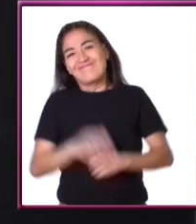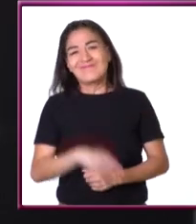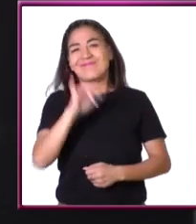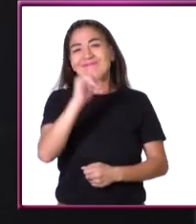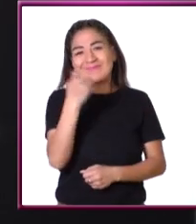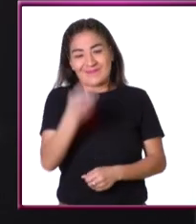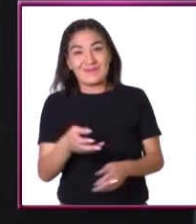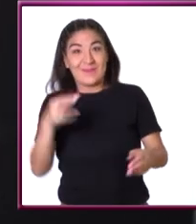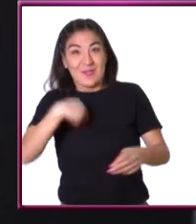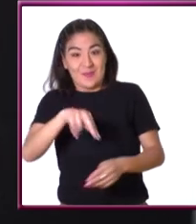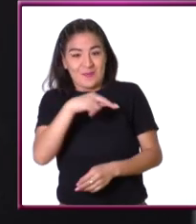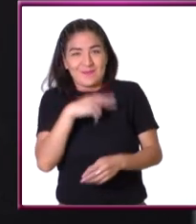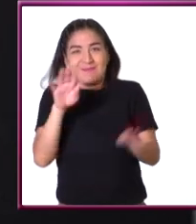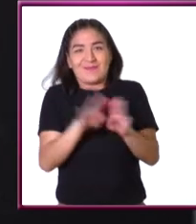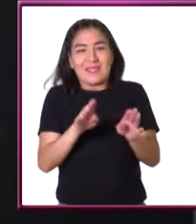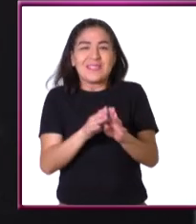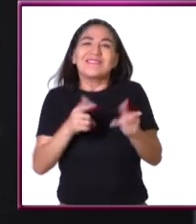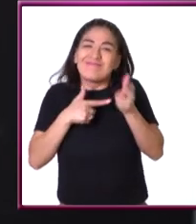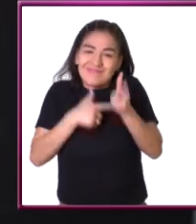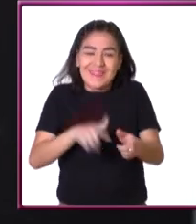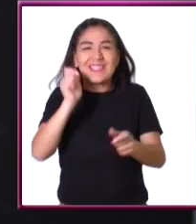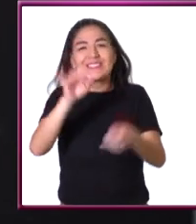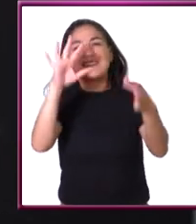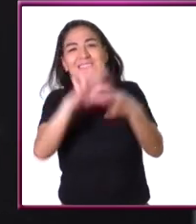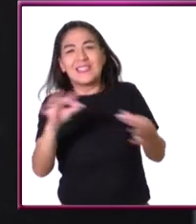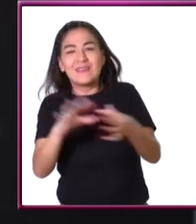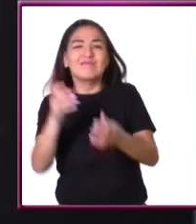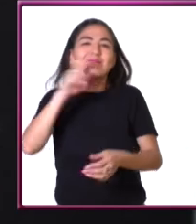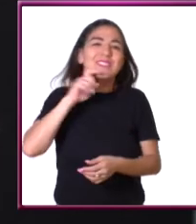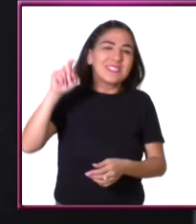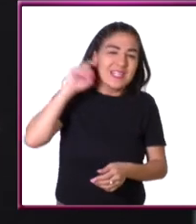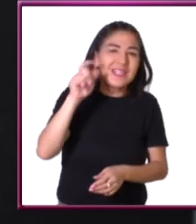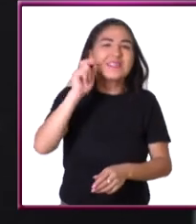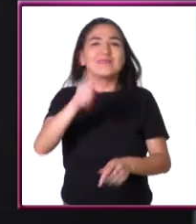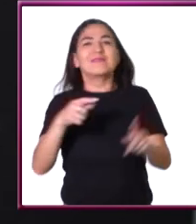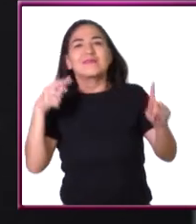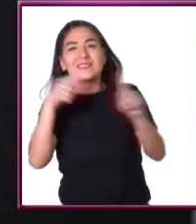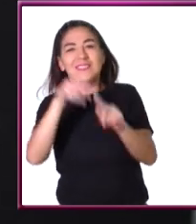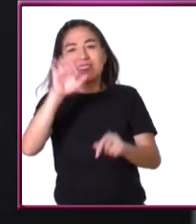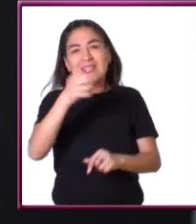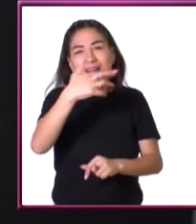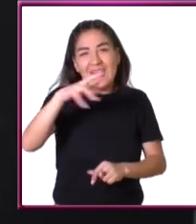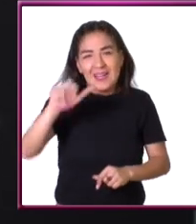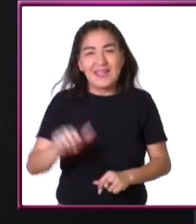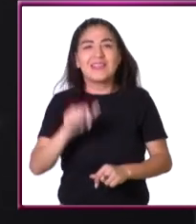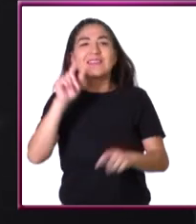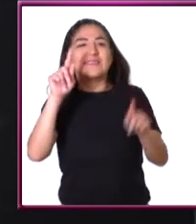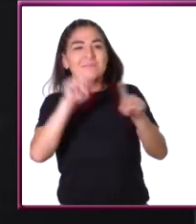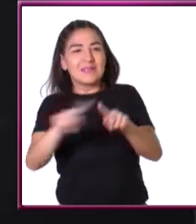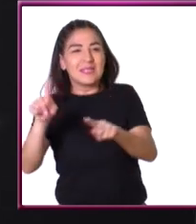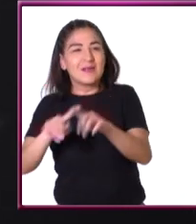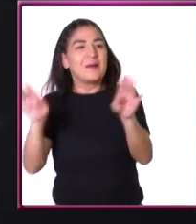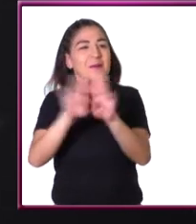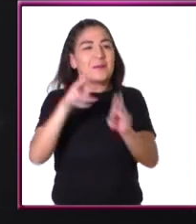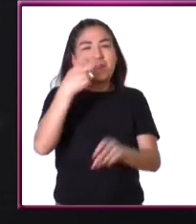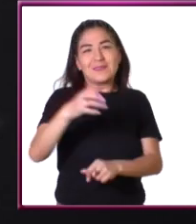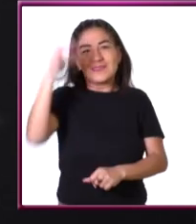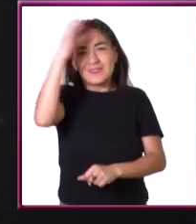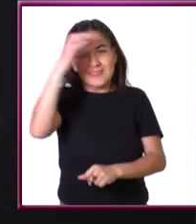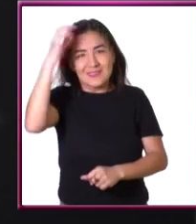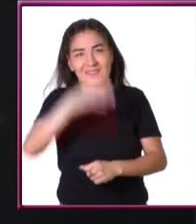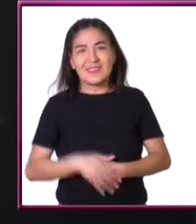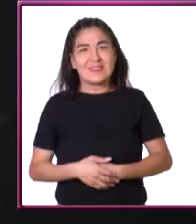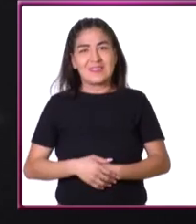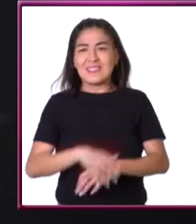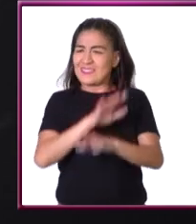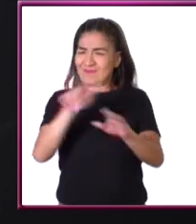caramba porque si fuera por nosotros nos quedábamos un rato más hablando de sexualidad y cigarras números primos y vagar por la ciencia